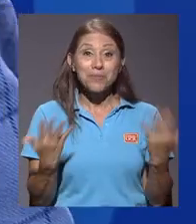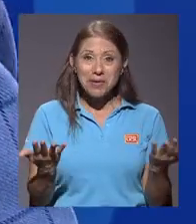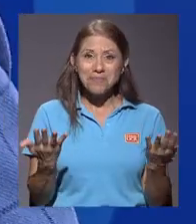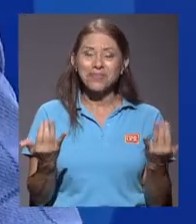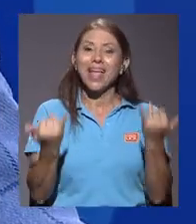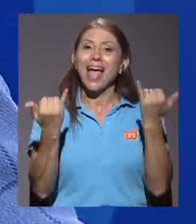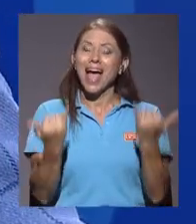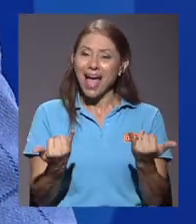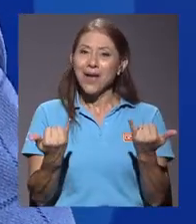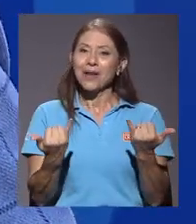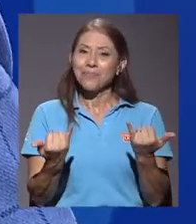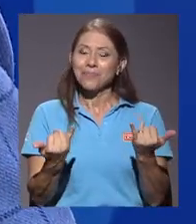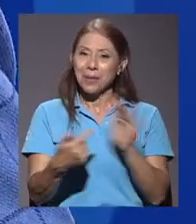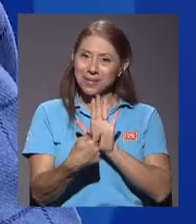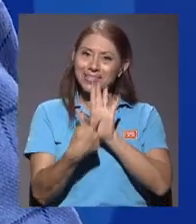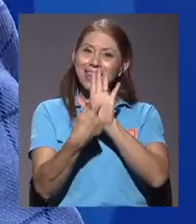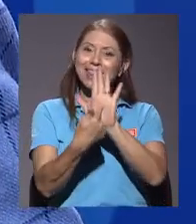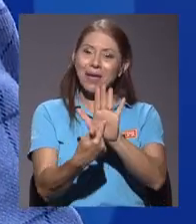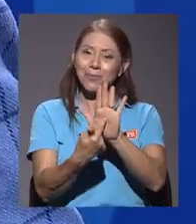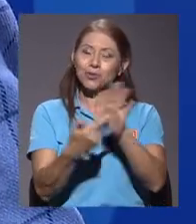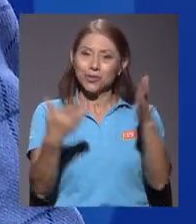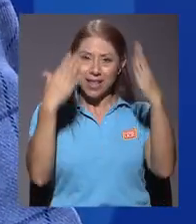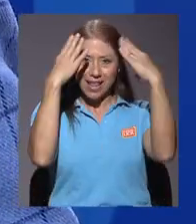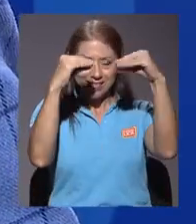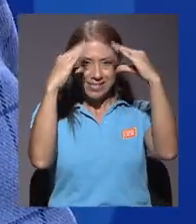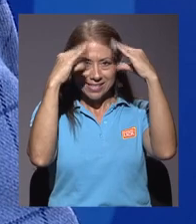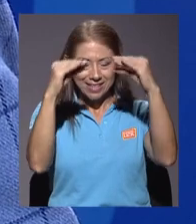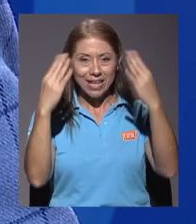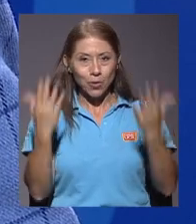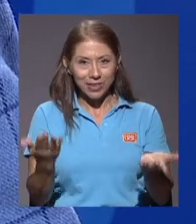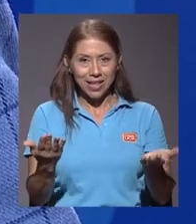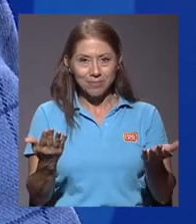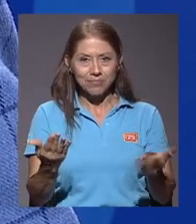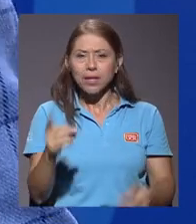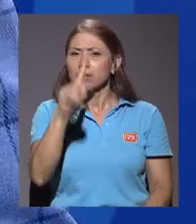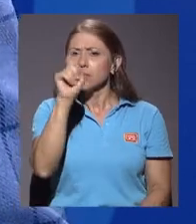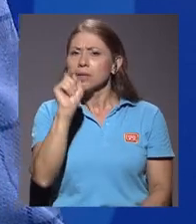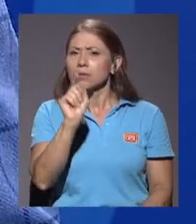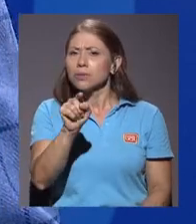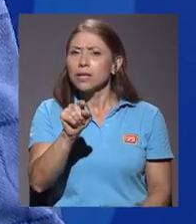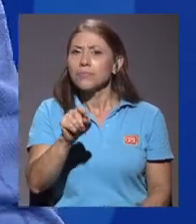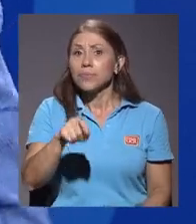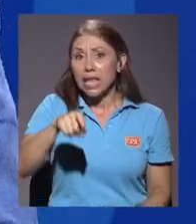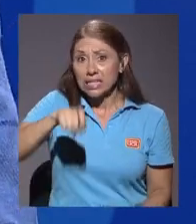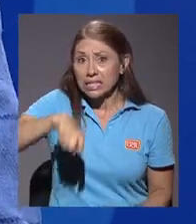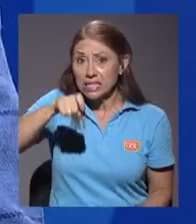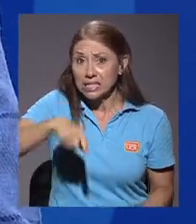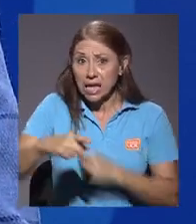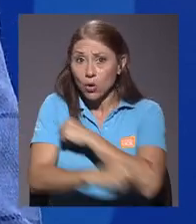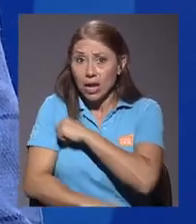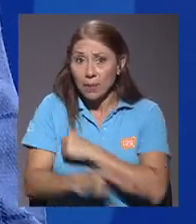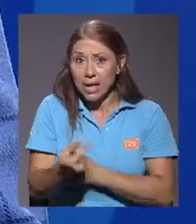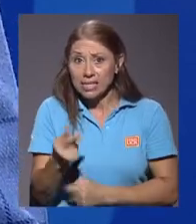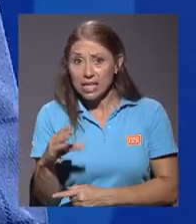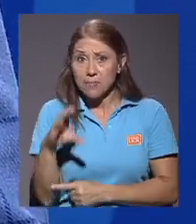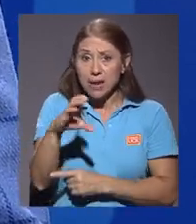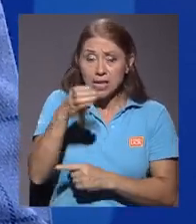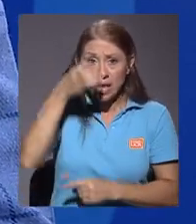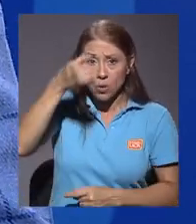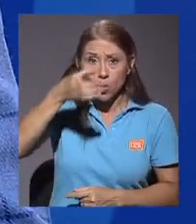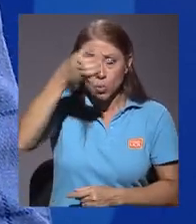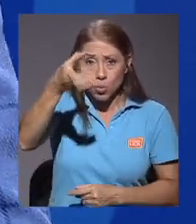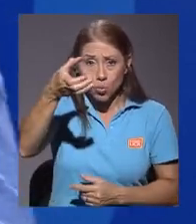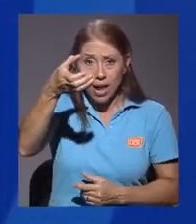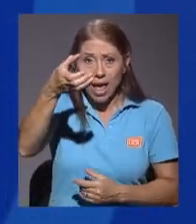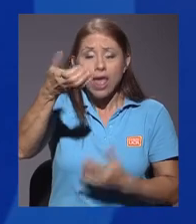Muy bien, a continuación les presentamos la siguiente nota. ¿Es necesario que el país invierta en cultura